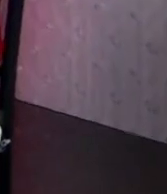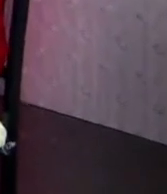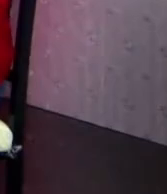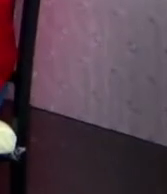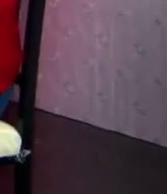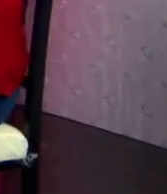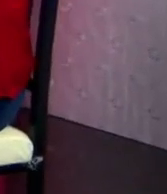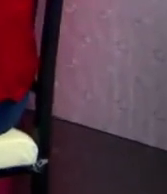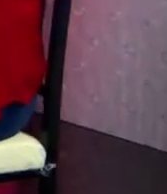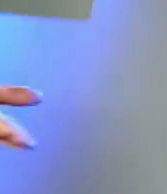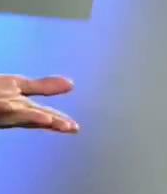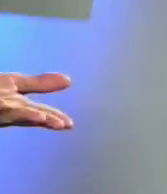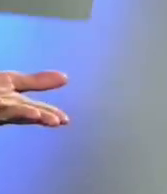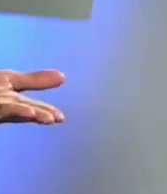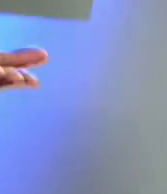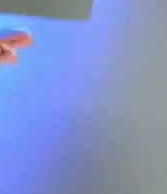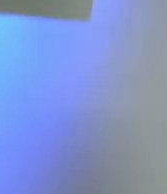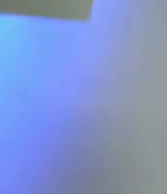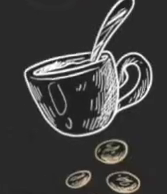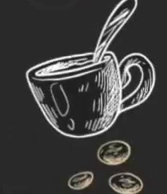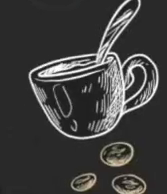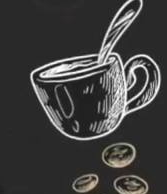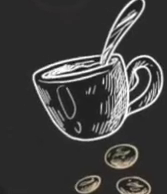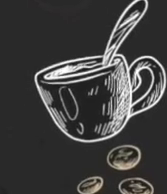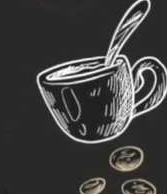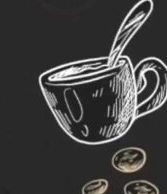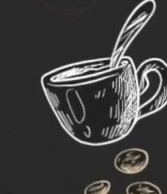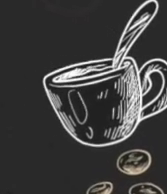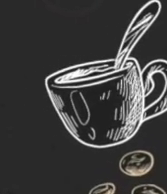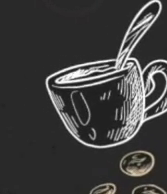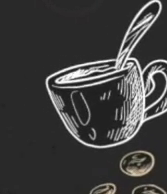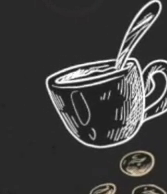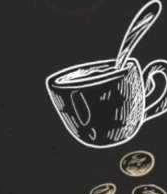conclusiones Canal 28 Te invito Un cafecito